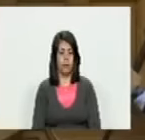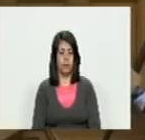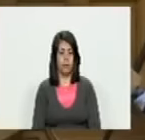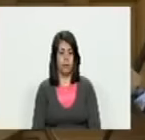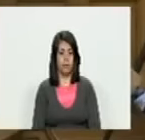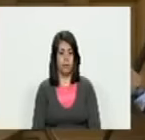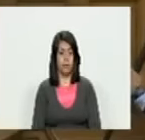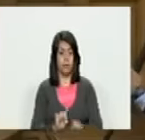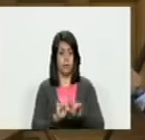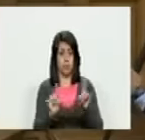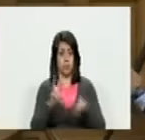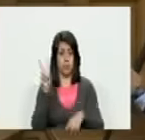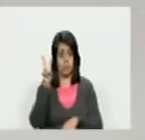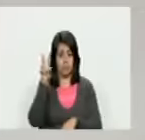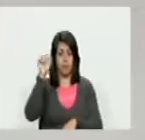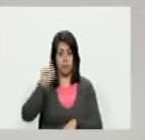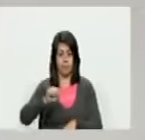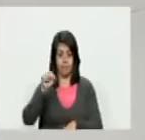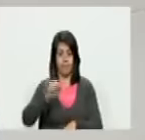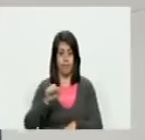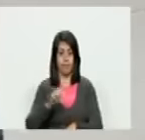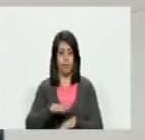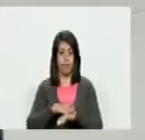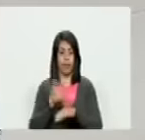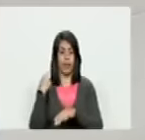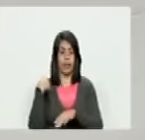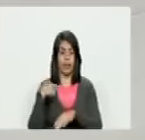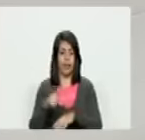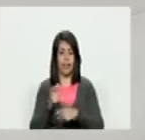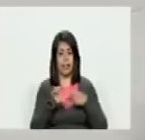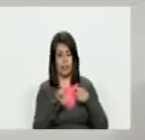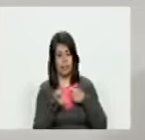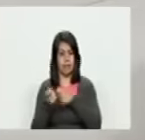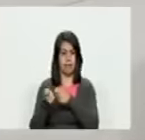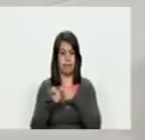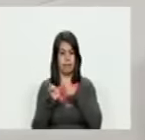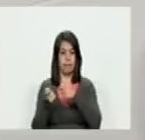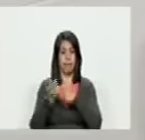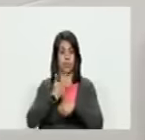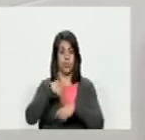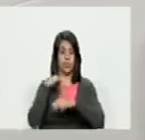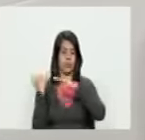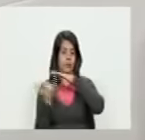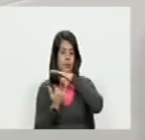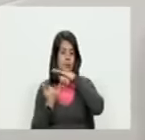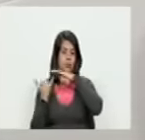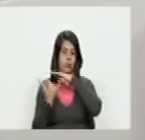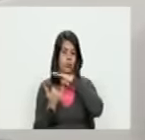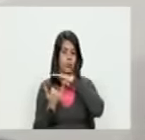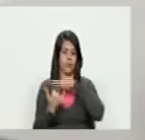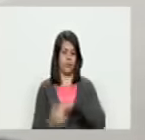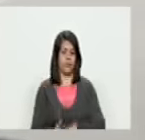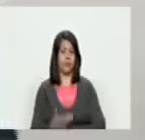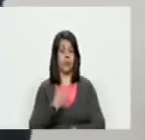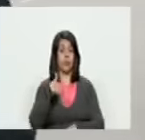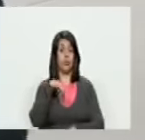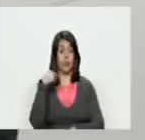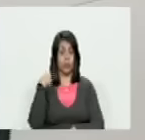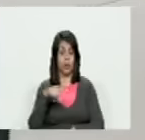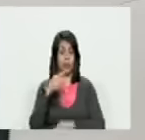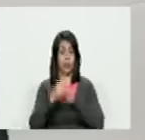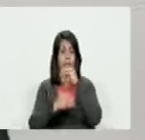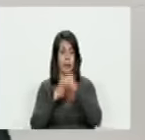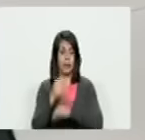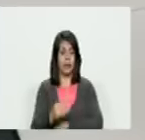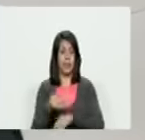pero con Venezuela sí porque ellos tienen que atacar nuestras instituciones y nosotros tenemos que hacer